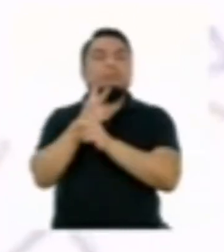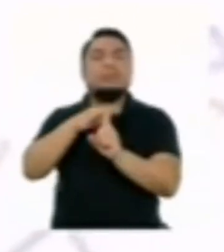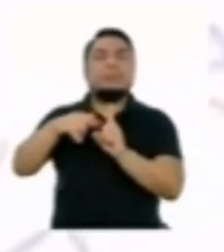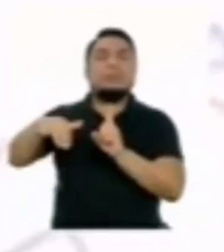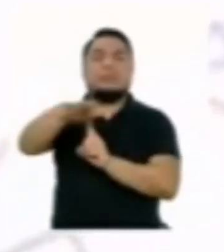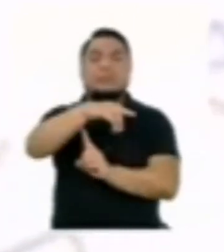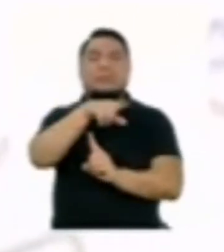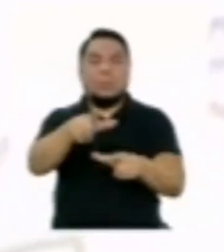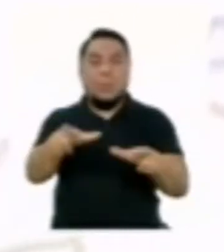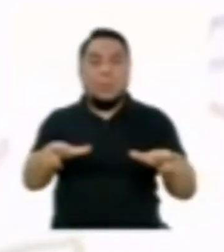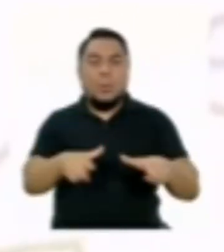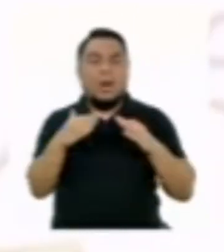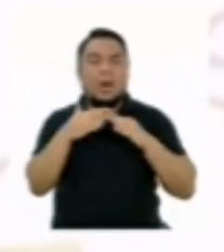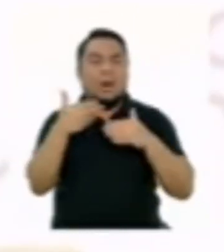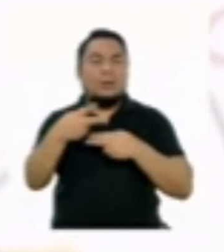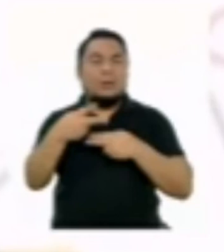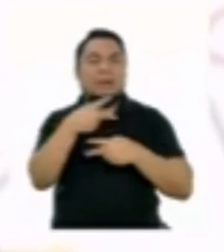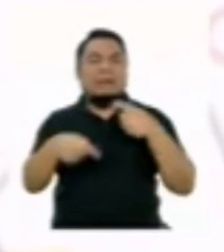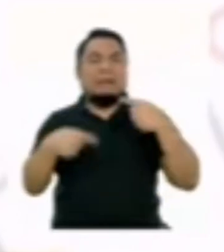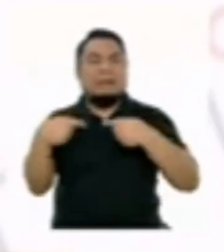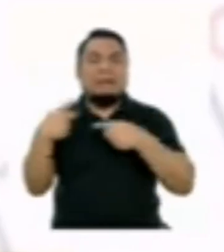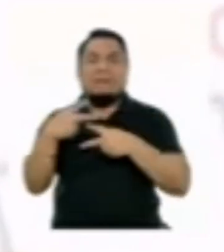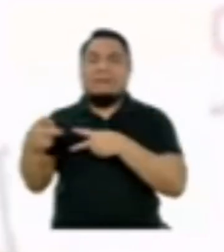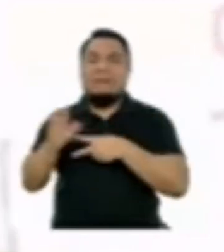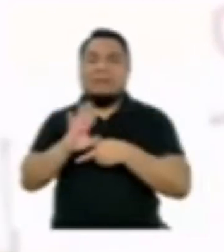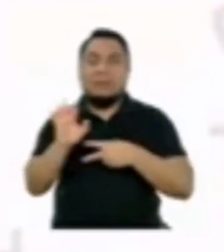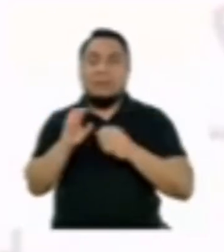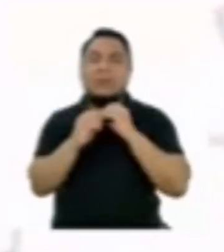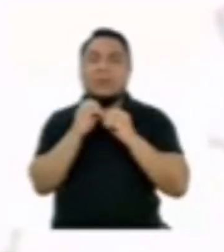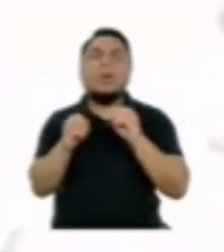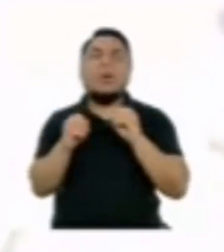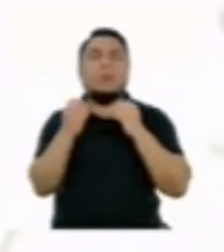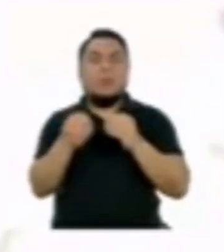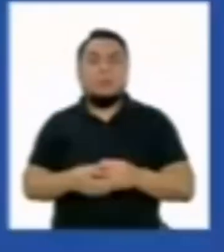el ambiente de tu localidad y evitar conflictos entre tus vecinos.